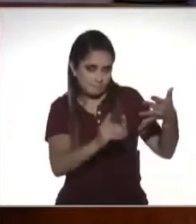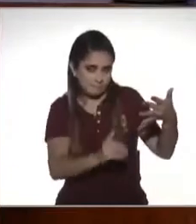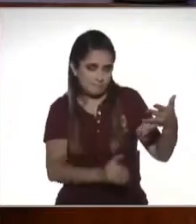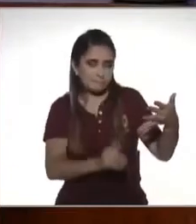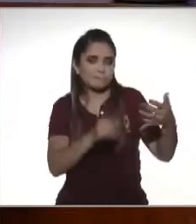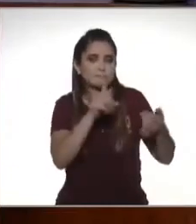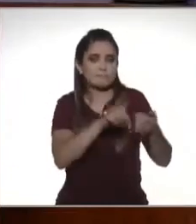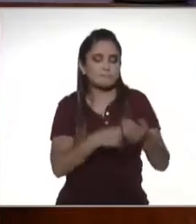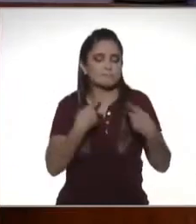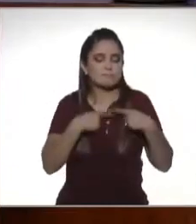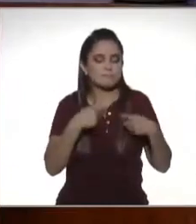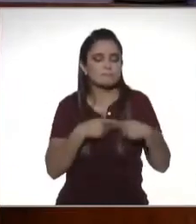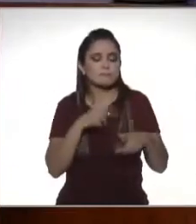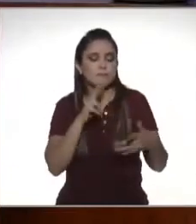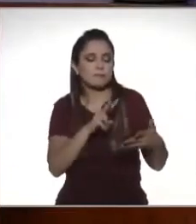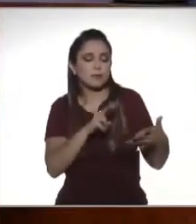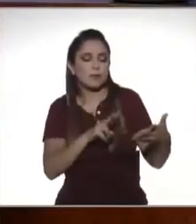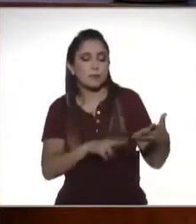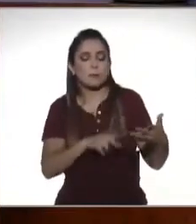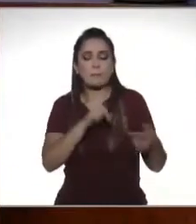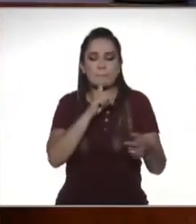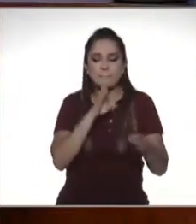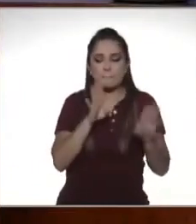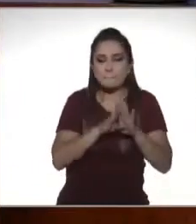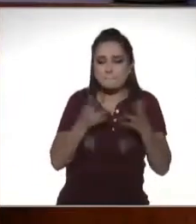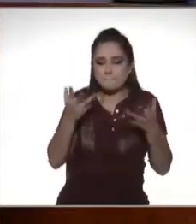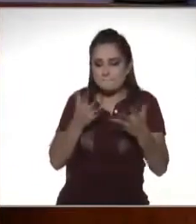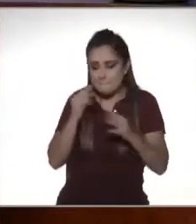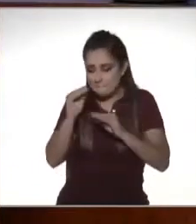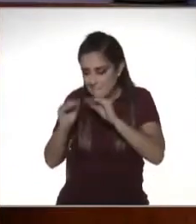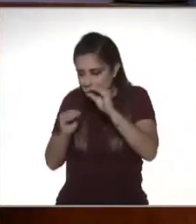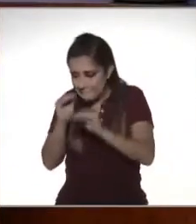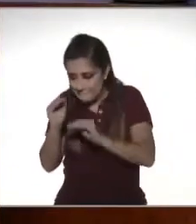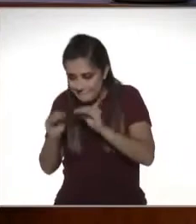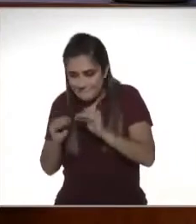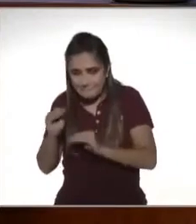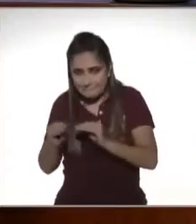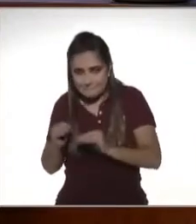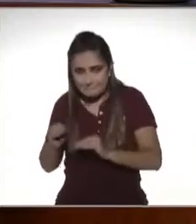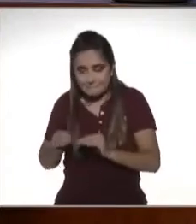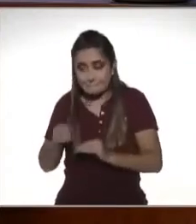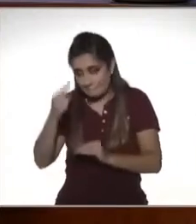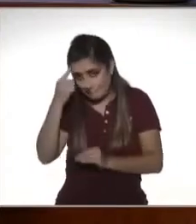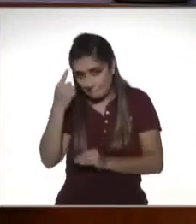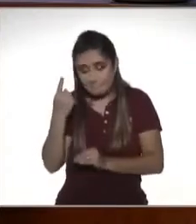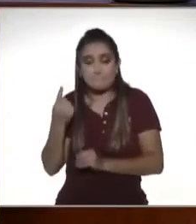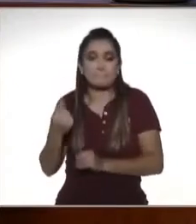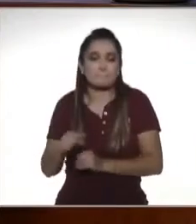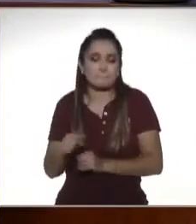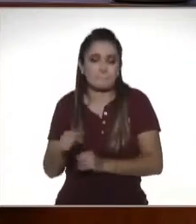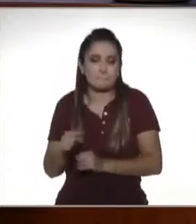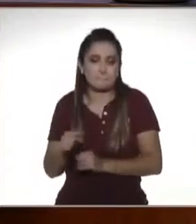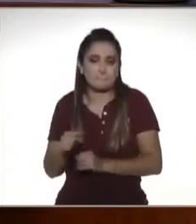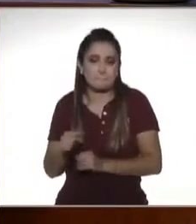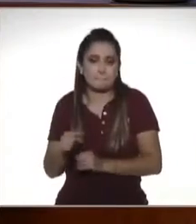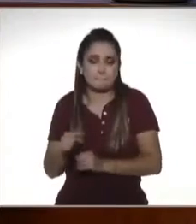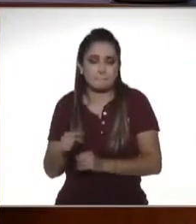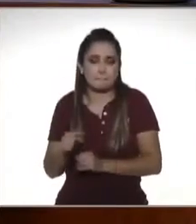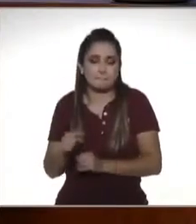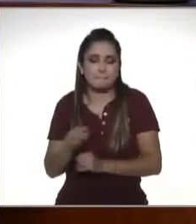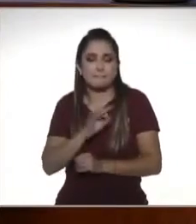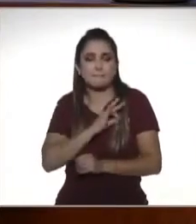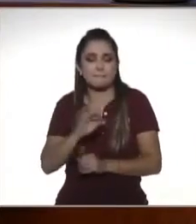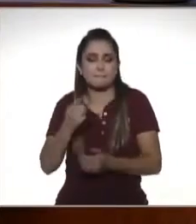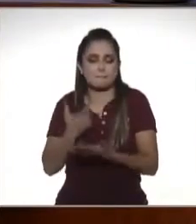interpretativos se busca realizar operaciones de tal forma que nos lleven